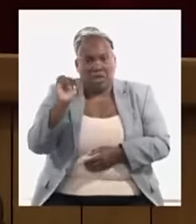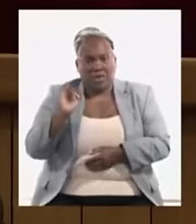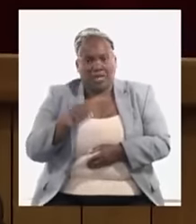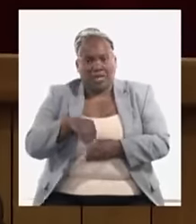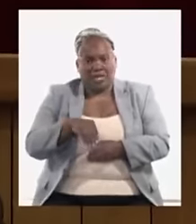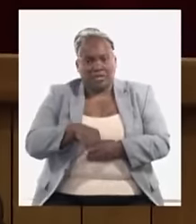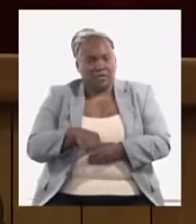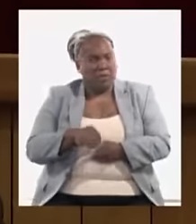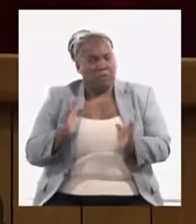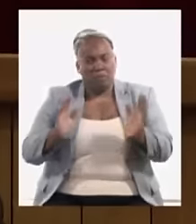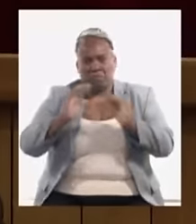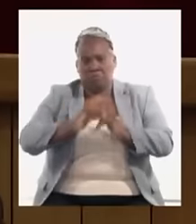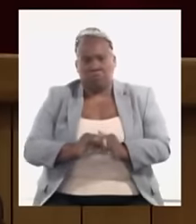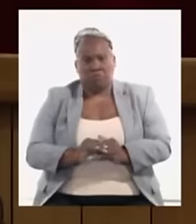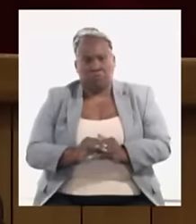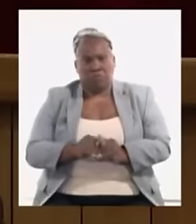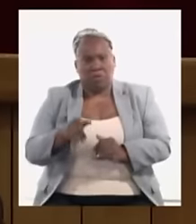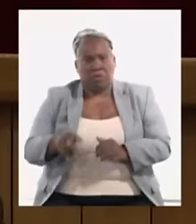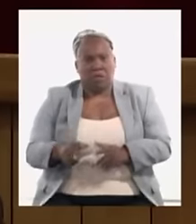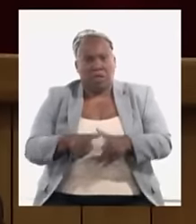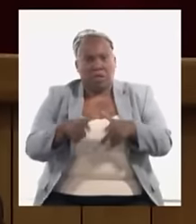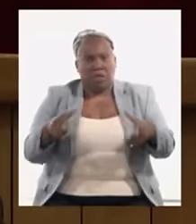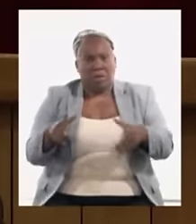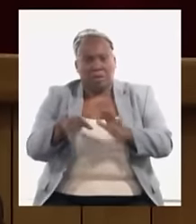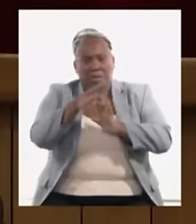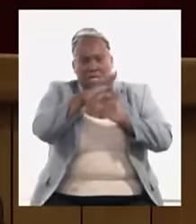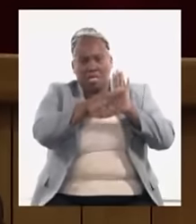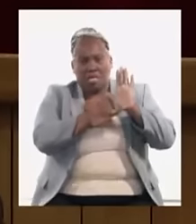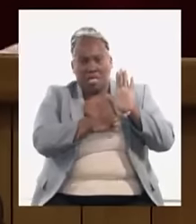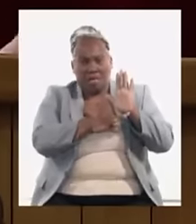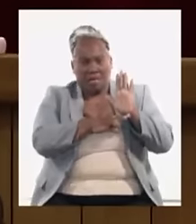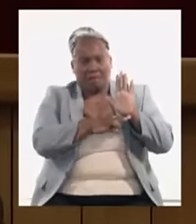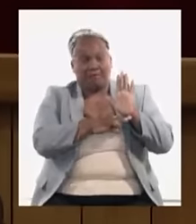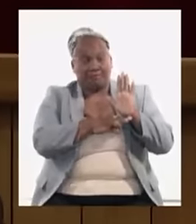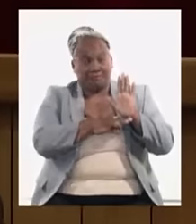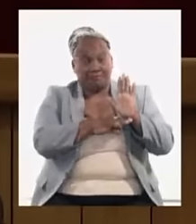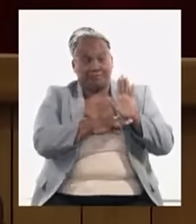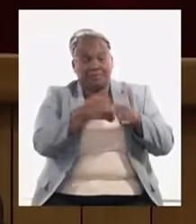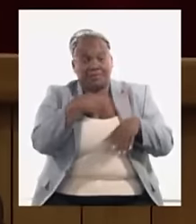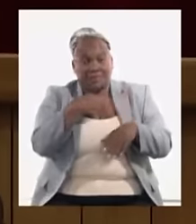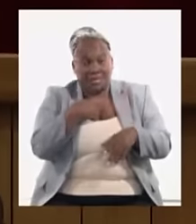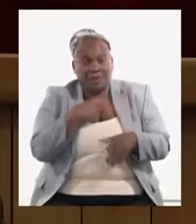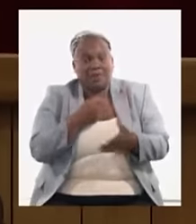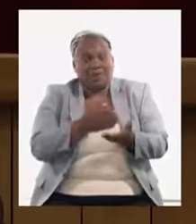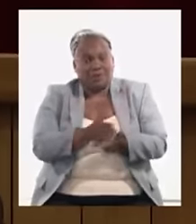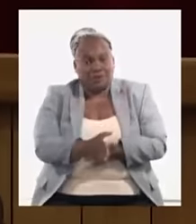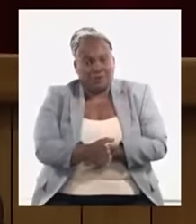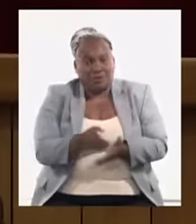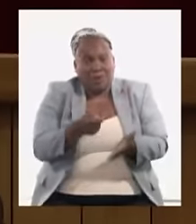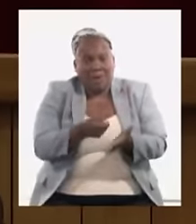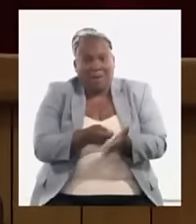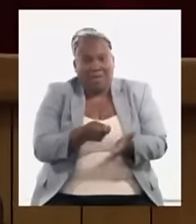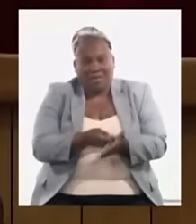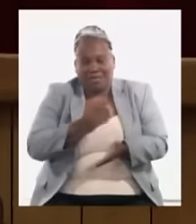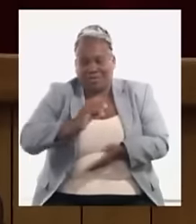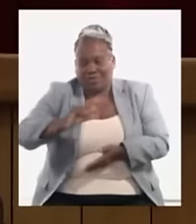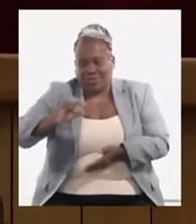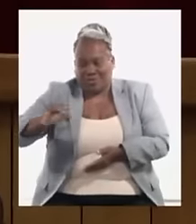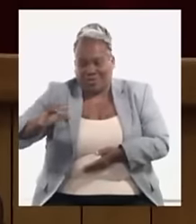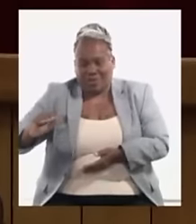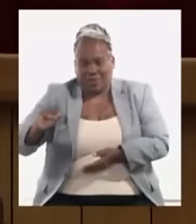no se implementaron un grupo de medidas y que bueno tenemos que seguir pagando el salario a las personas